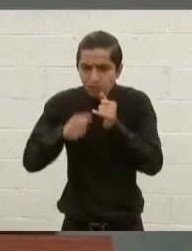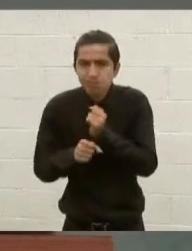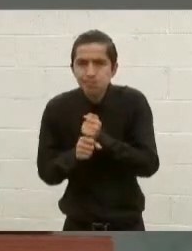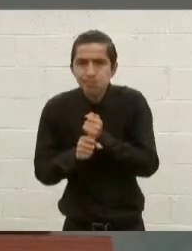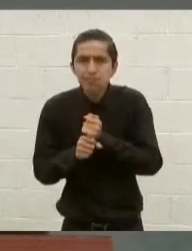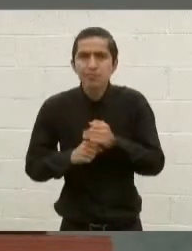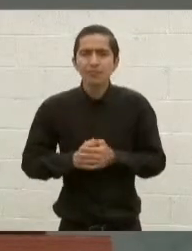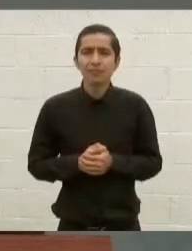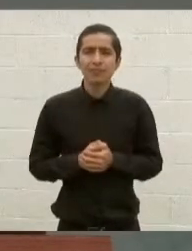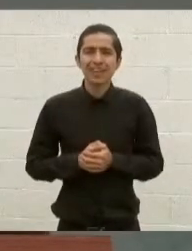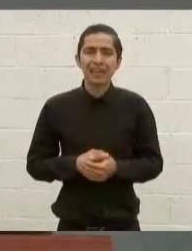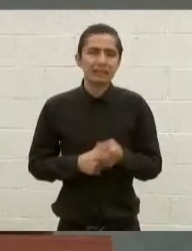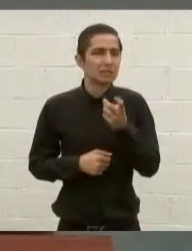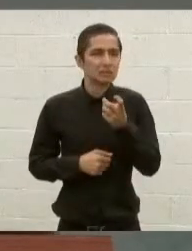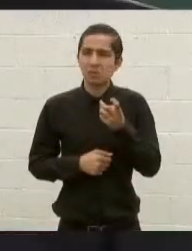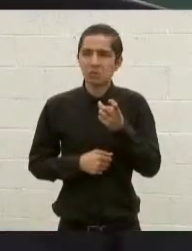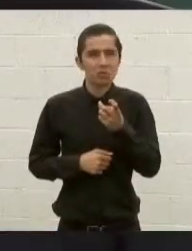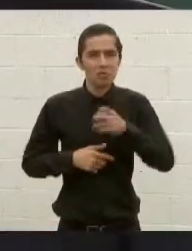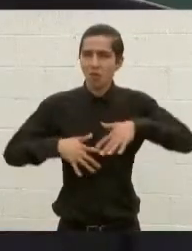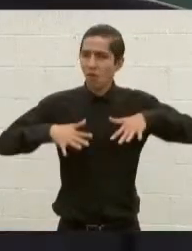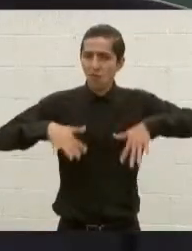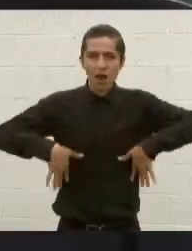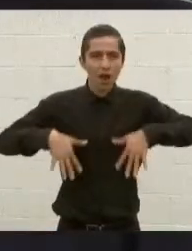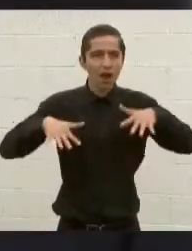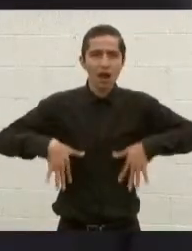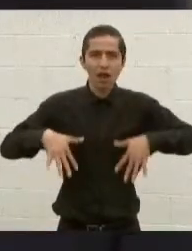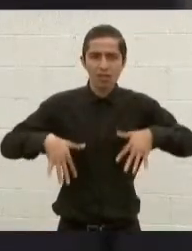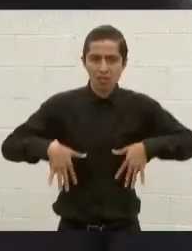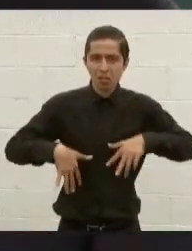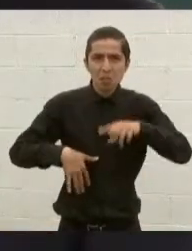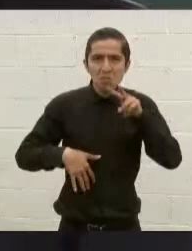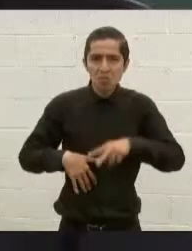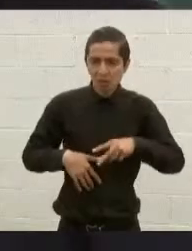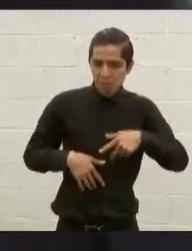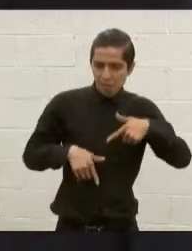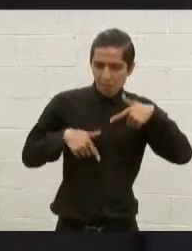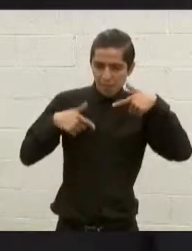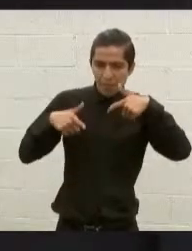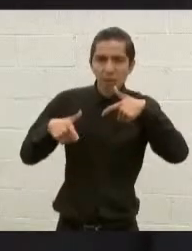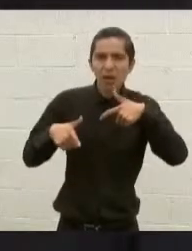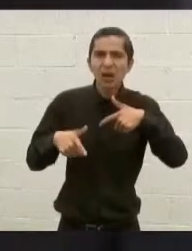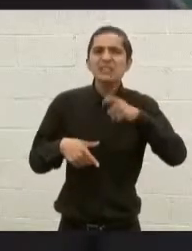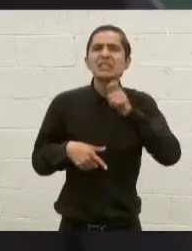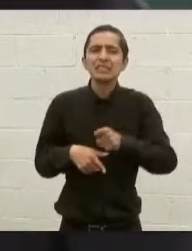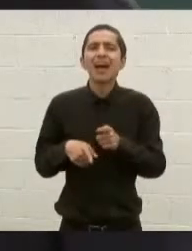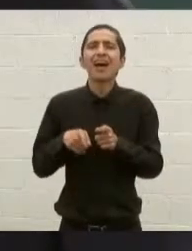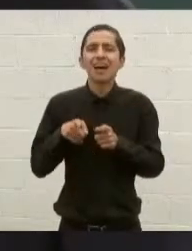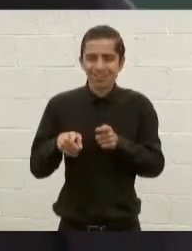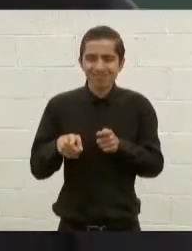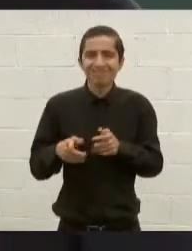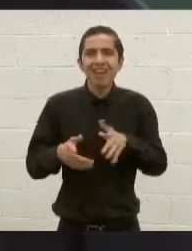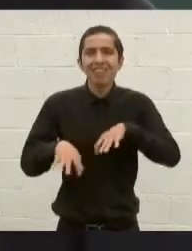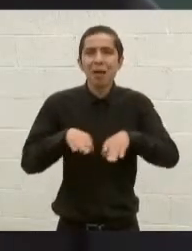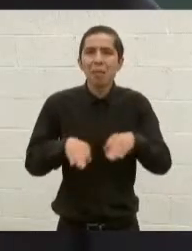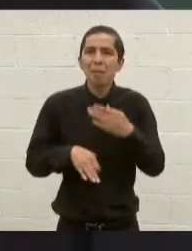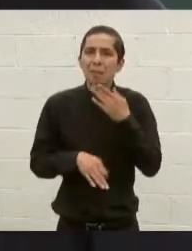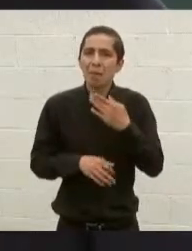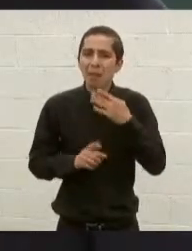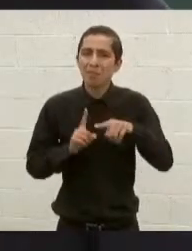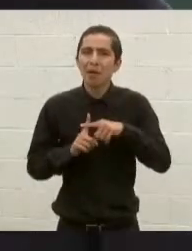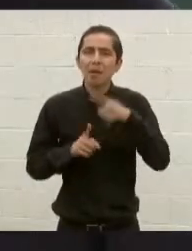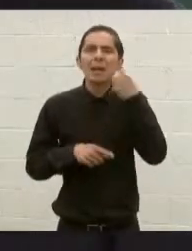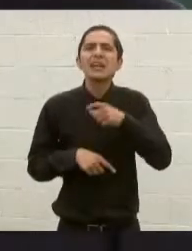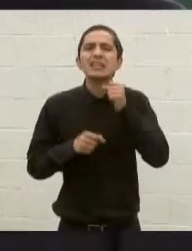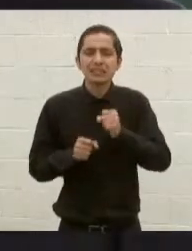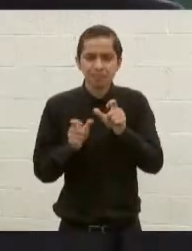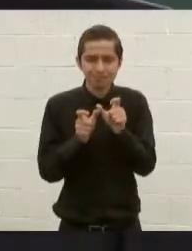Este cobarde atentado es resultado del trabajo que se está llevando a cabo para